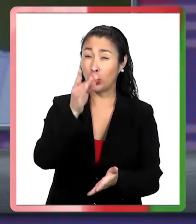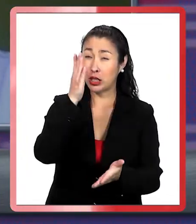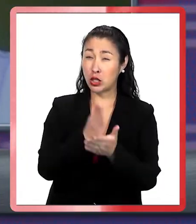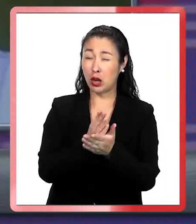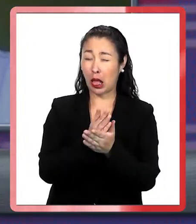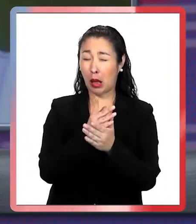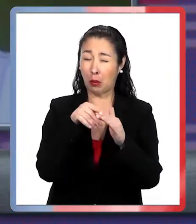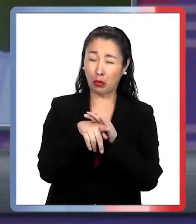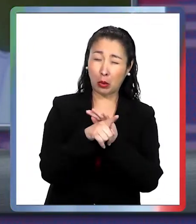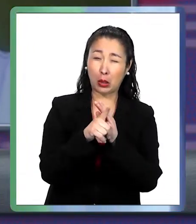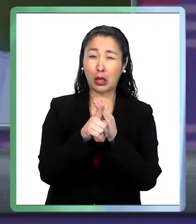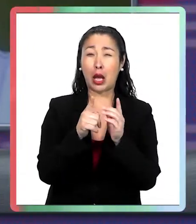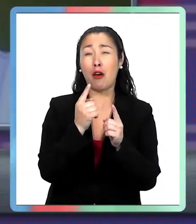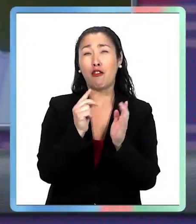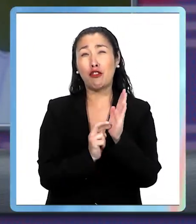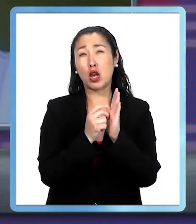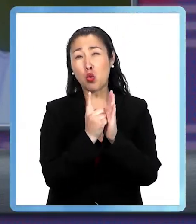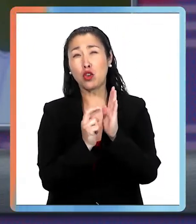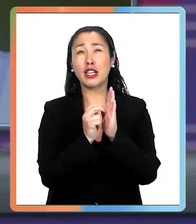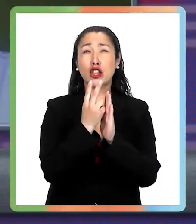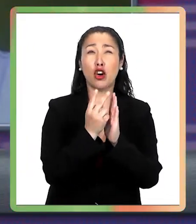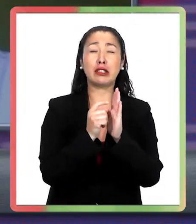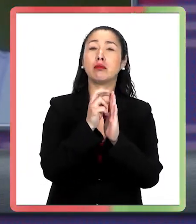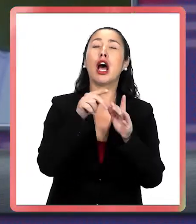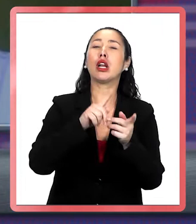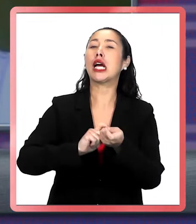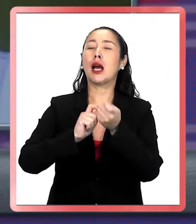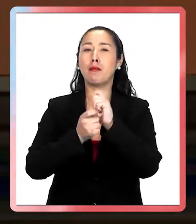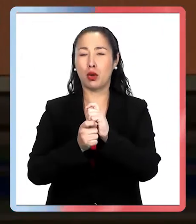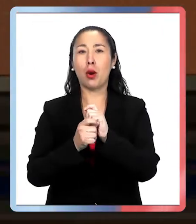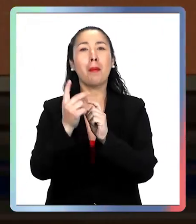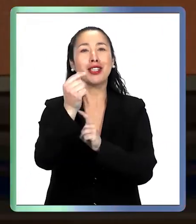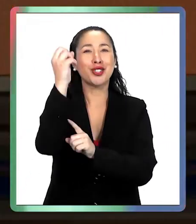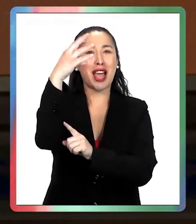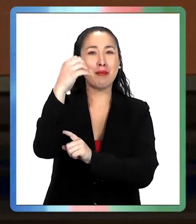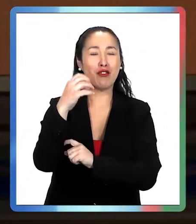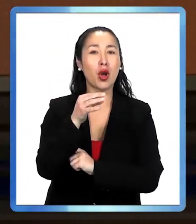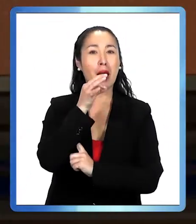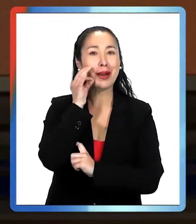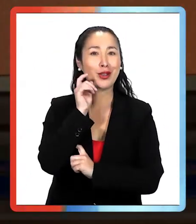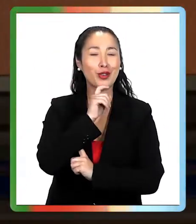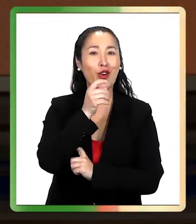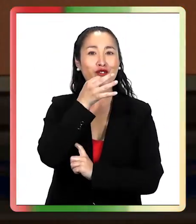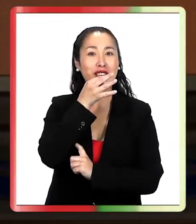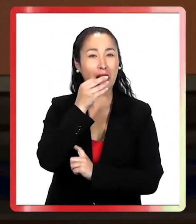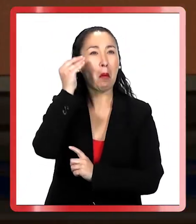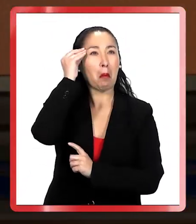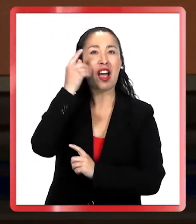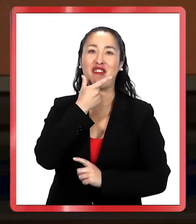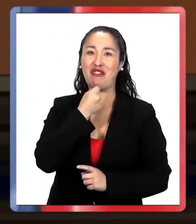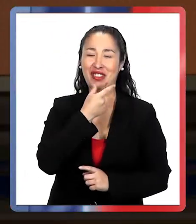plan más complejo, ahora se simplificó, se volvió al semáforo, digamos, amarillo, verde y rojo, que es fácil de